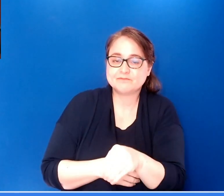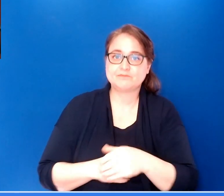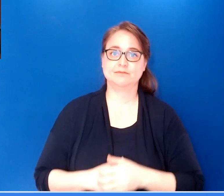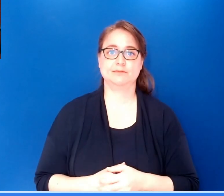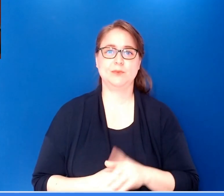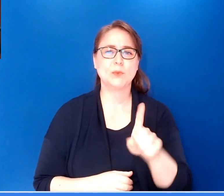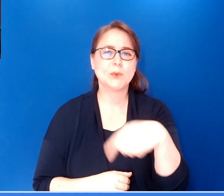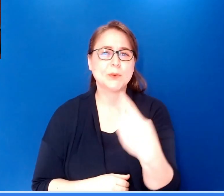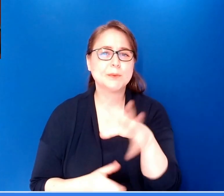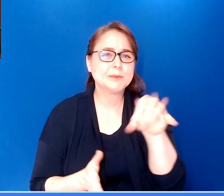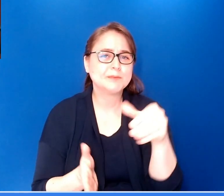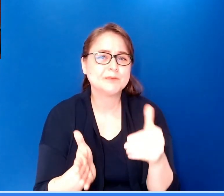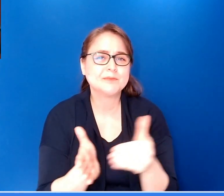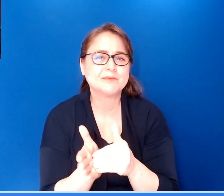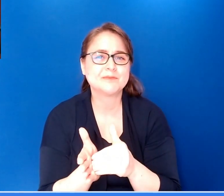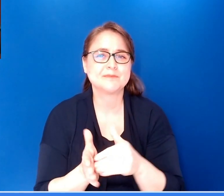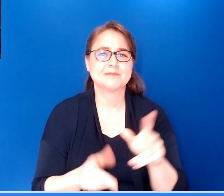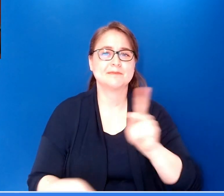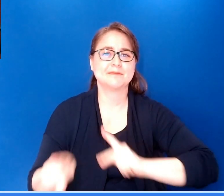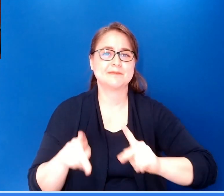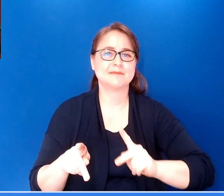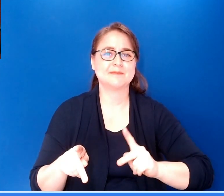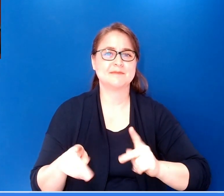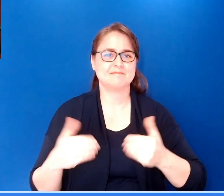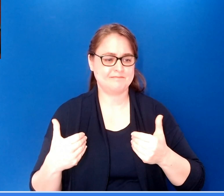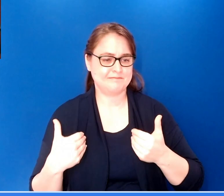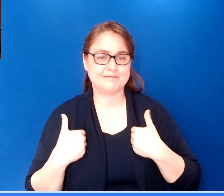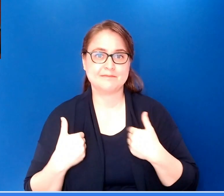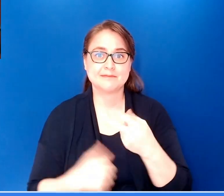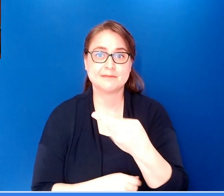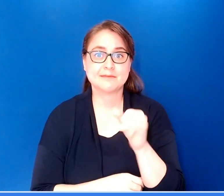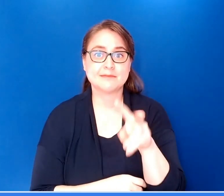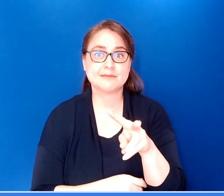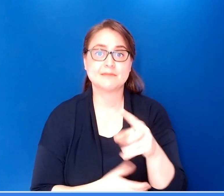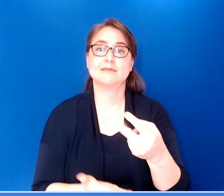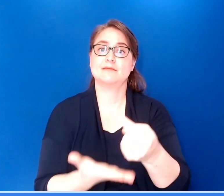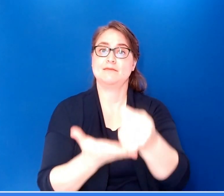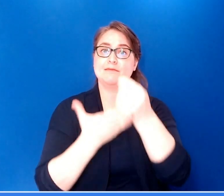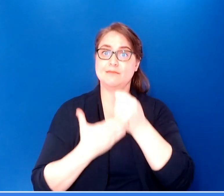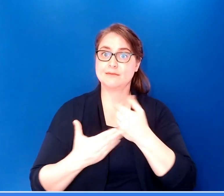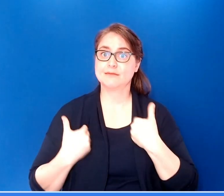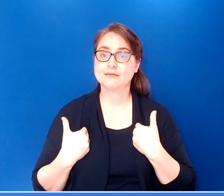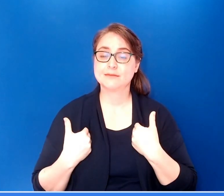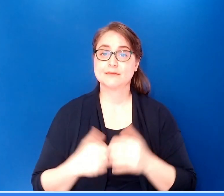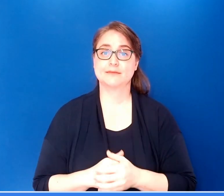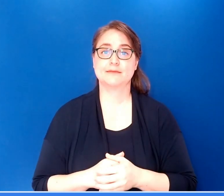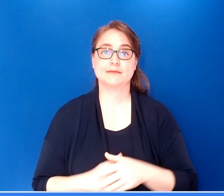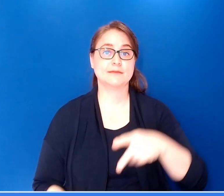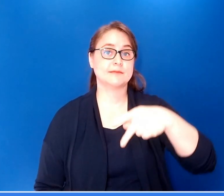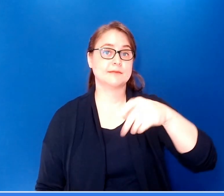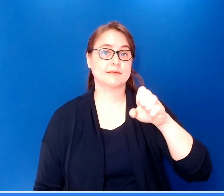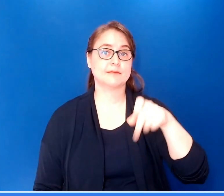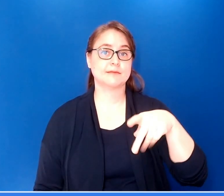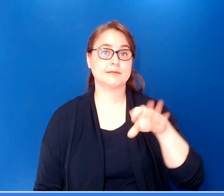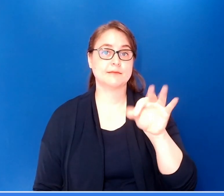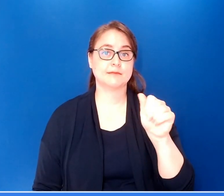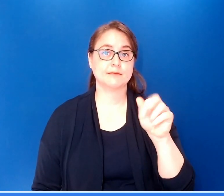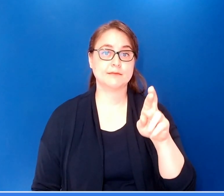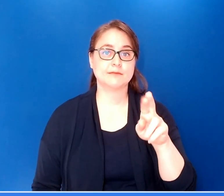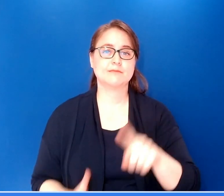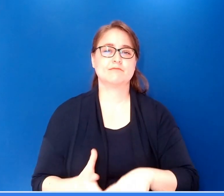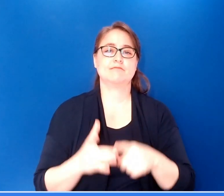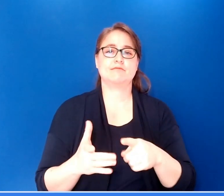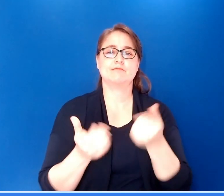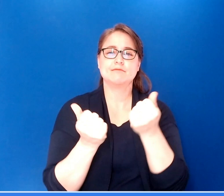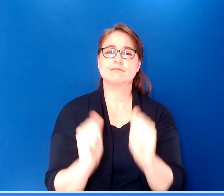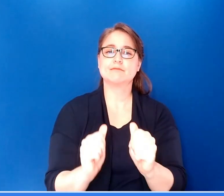VIH estaban en tratamiento. El PEPFAR comenzó los esfuerzos para ampliar el acceso al tratamiento para las personas con